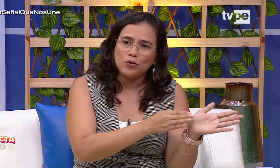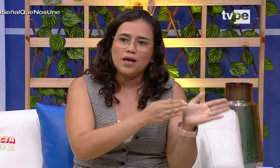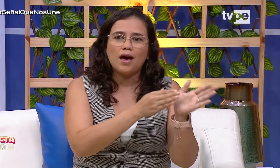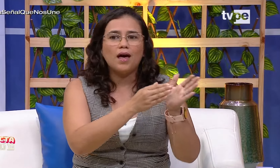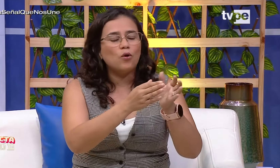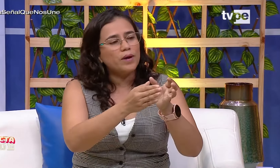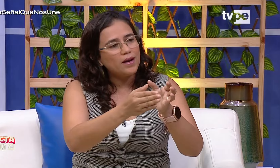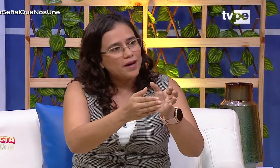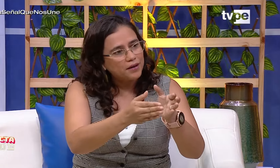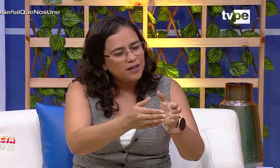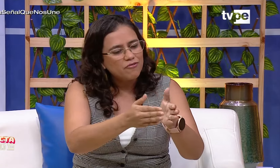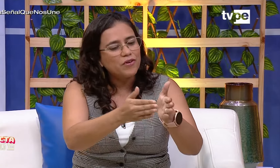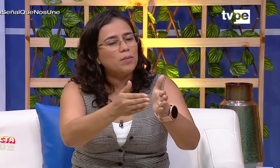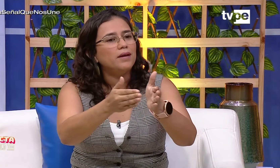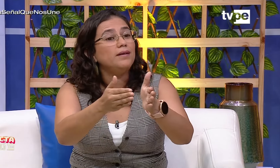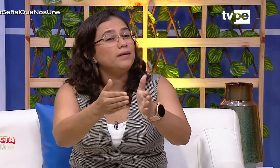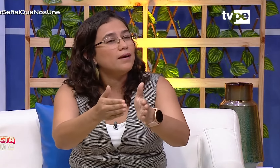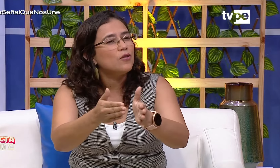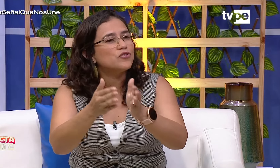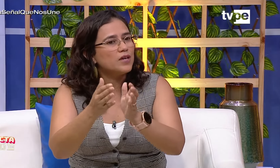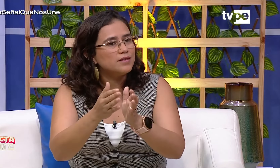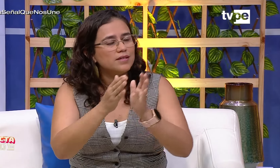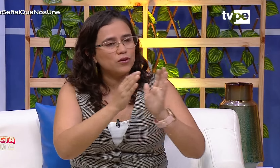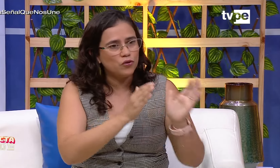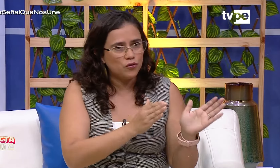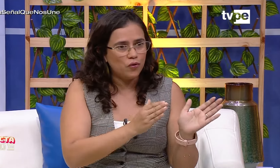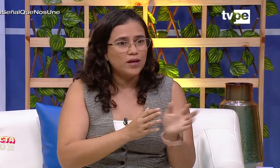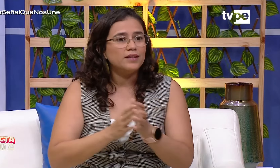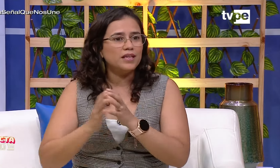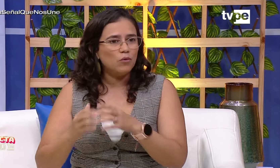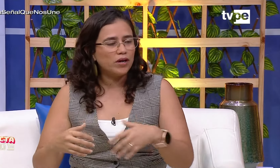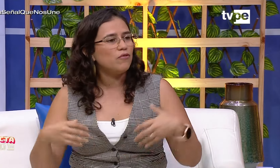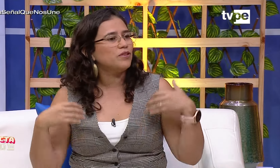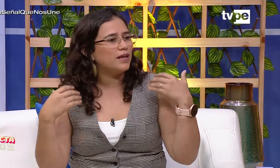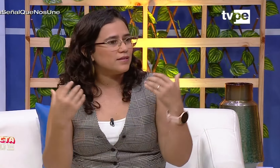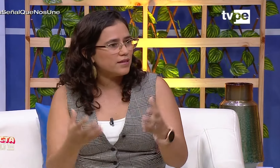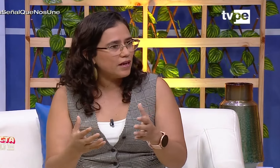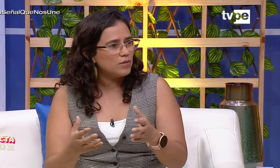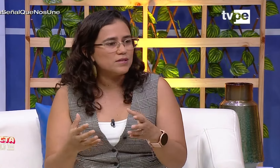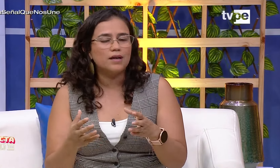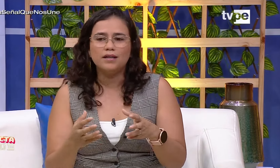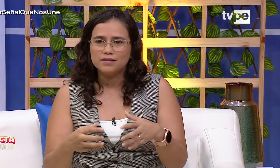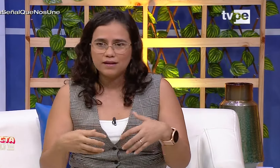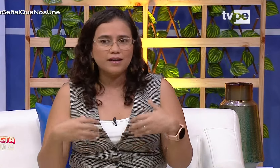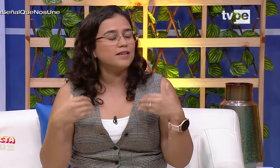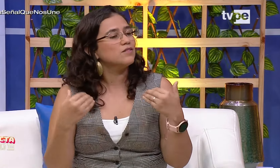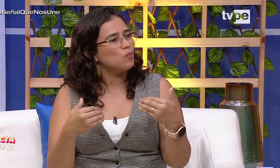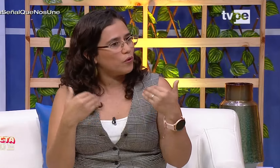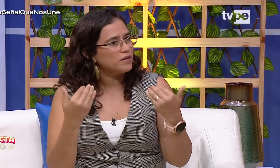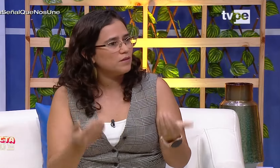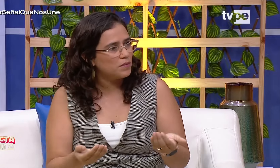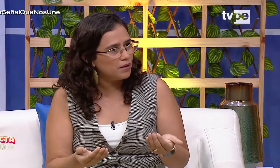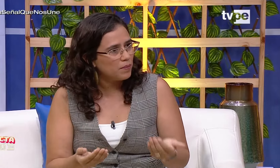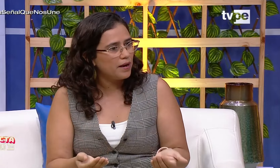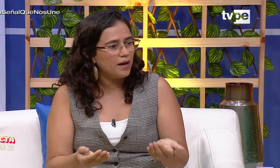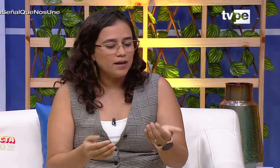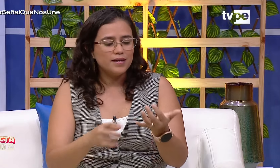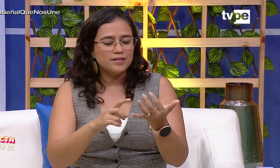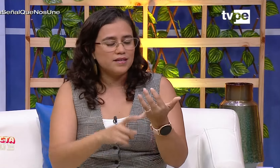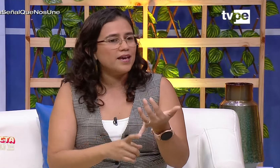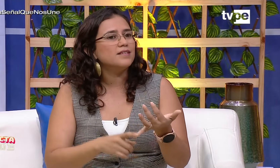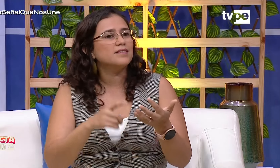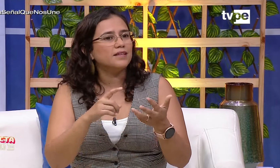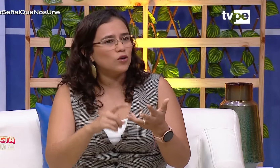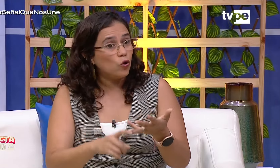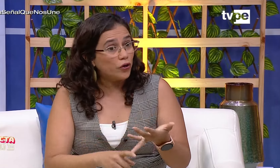las tareas de cuidado, para las carreras de enfermería, docencia. No, no, no. Tenemos que fortalecer el mensaje de ser las niñas son buenas también para